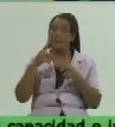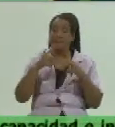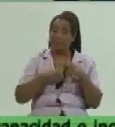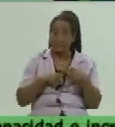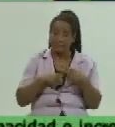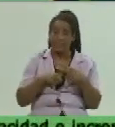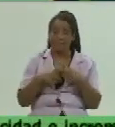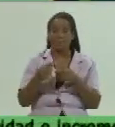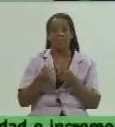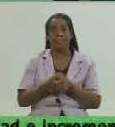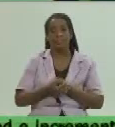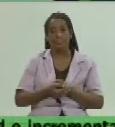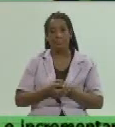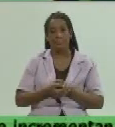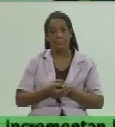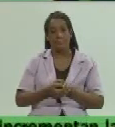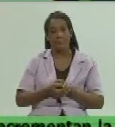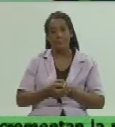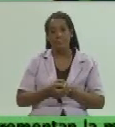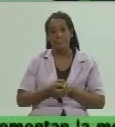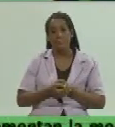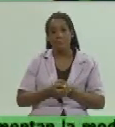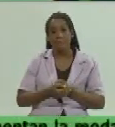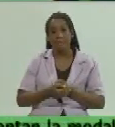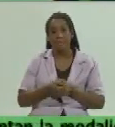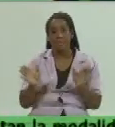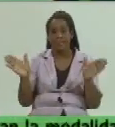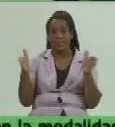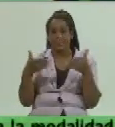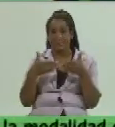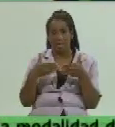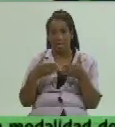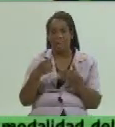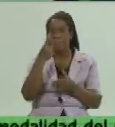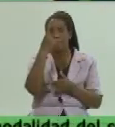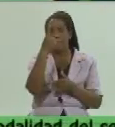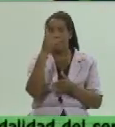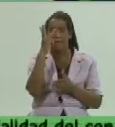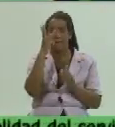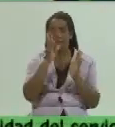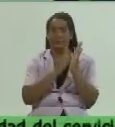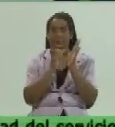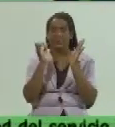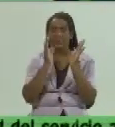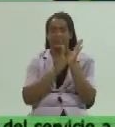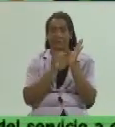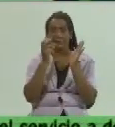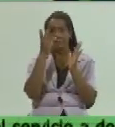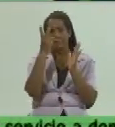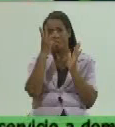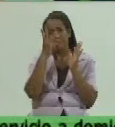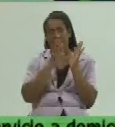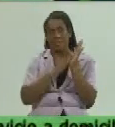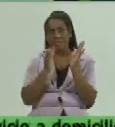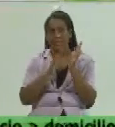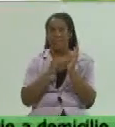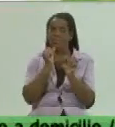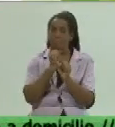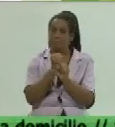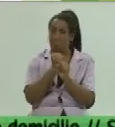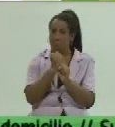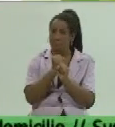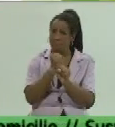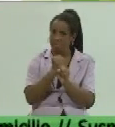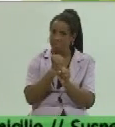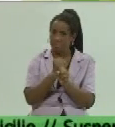actualización un falto hasta el cierre del primer trimestre o sea con este decreto se ha trabajado febrero y